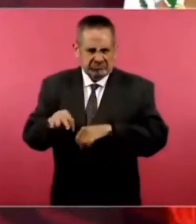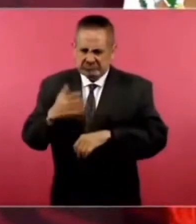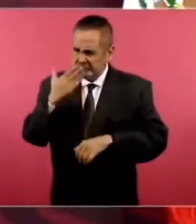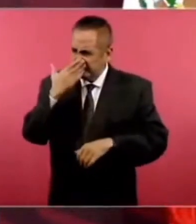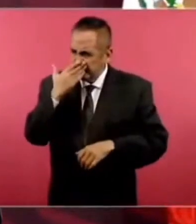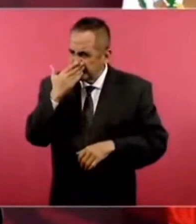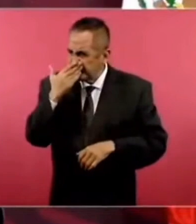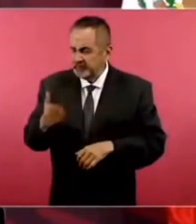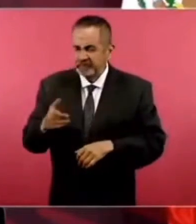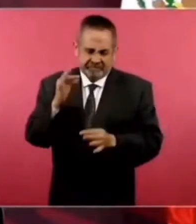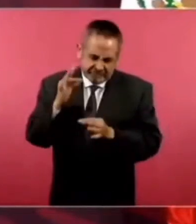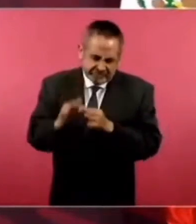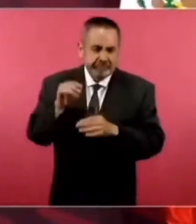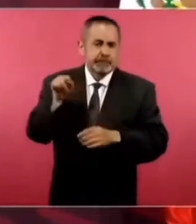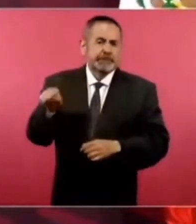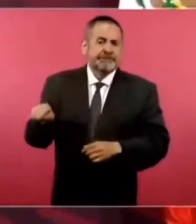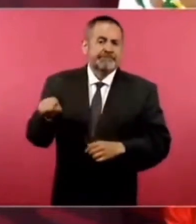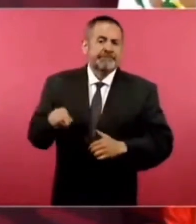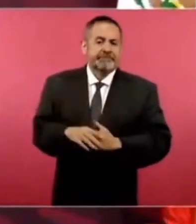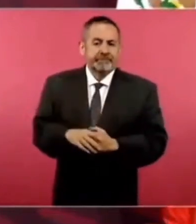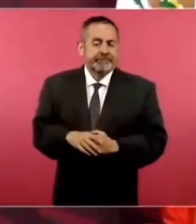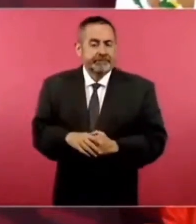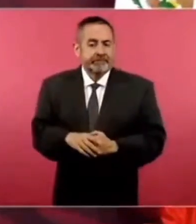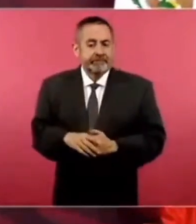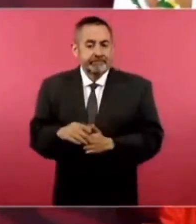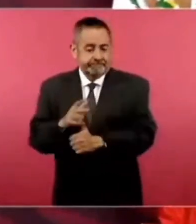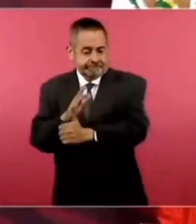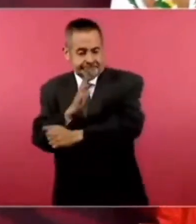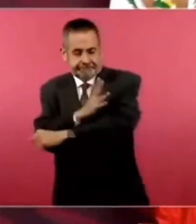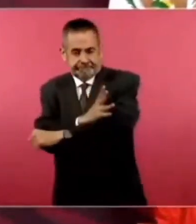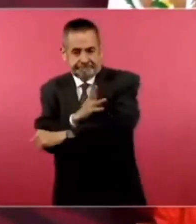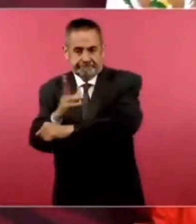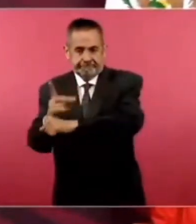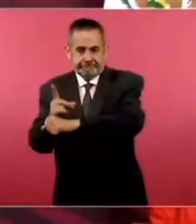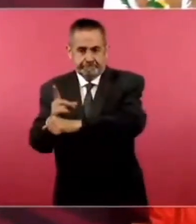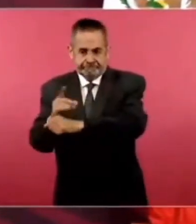honrados,